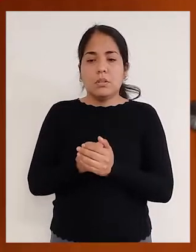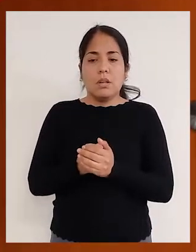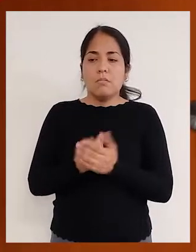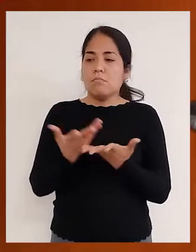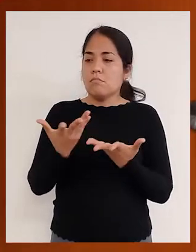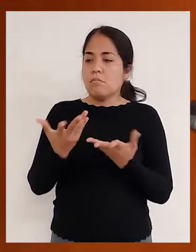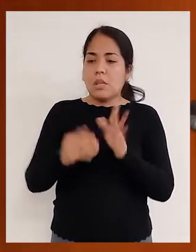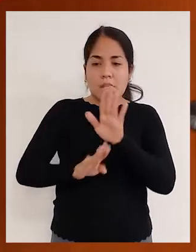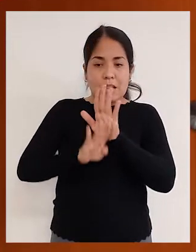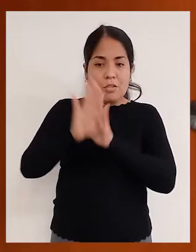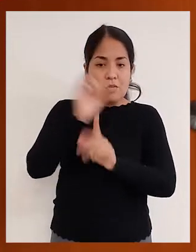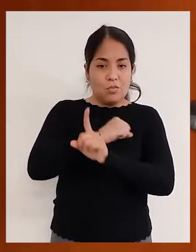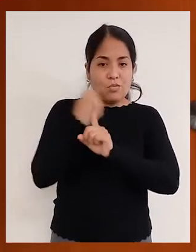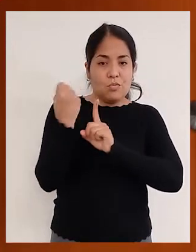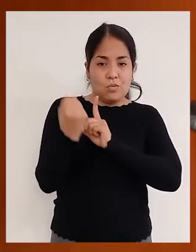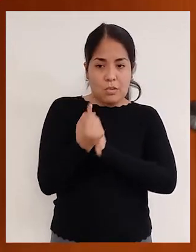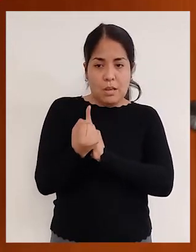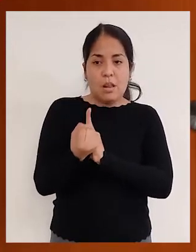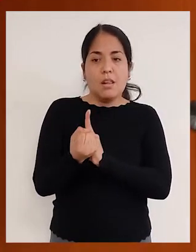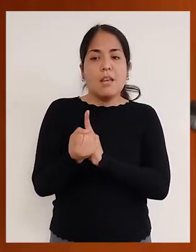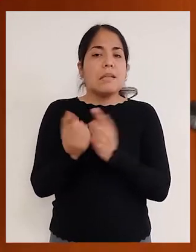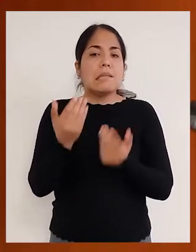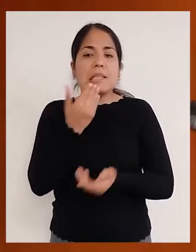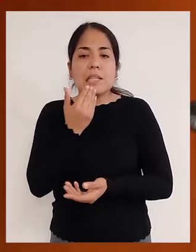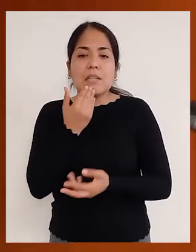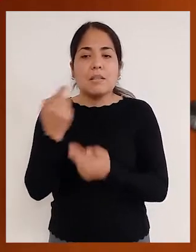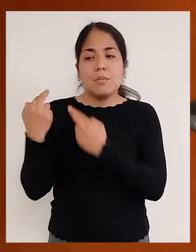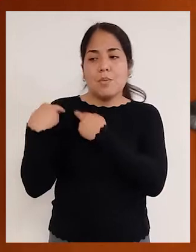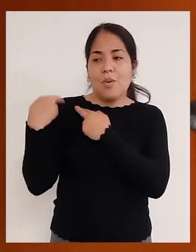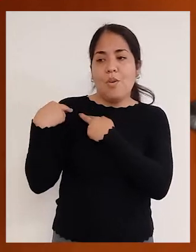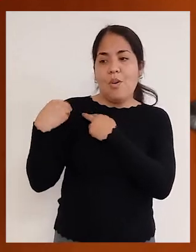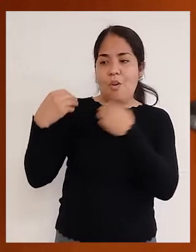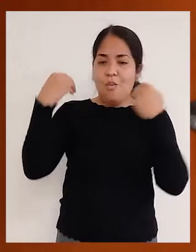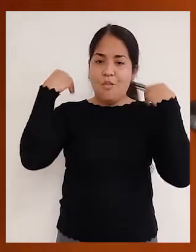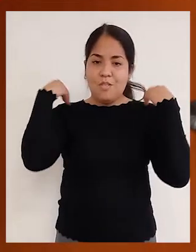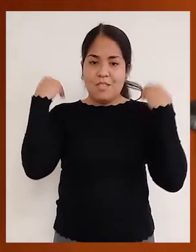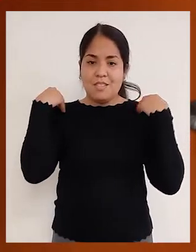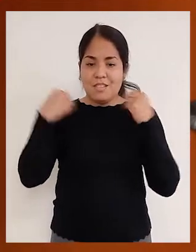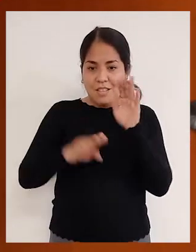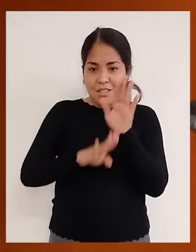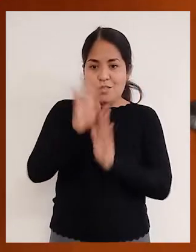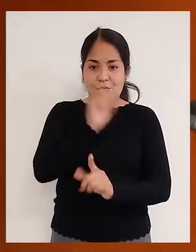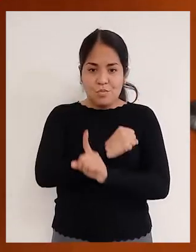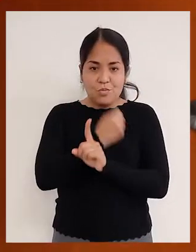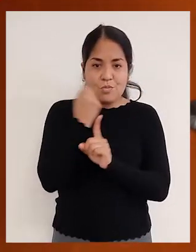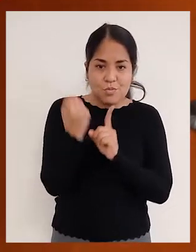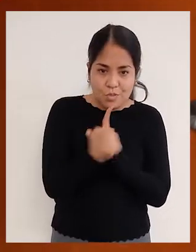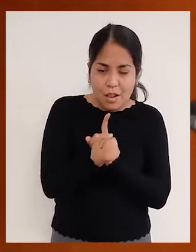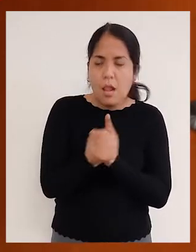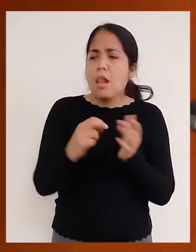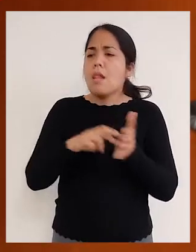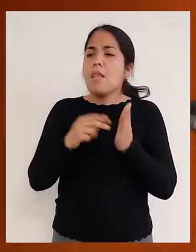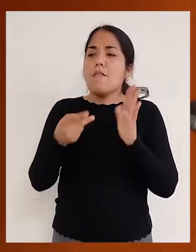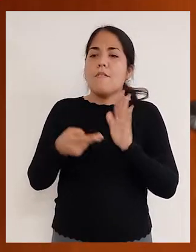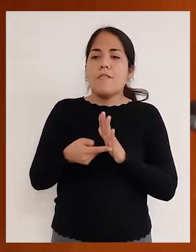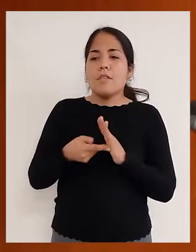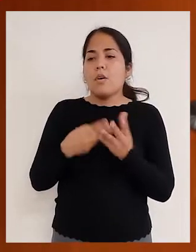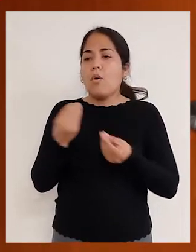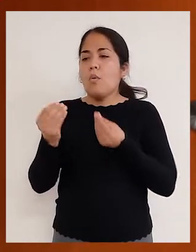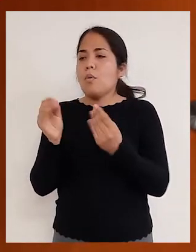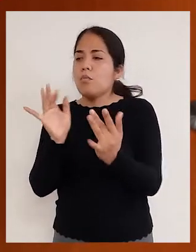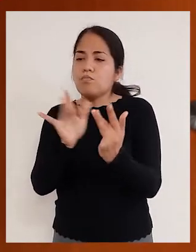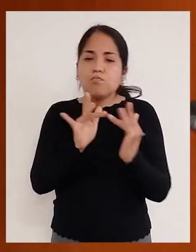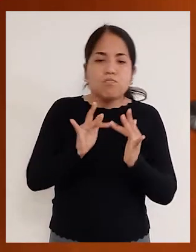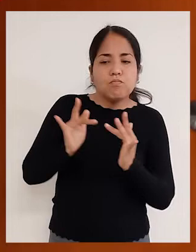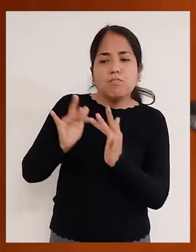componente de promoción y desarrollo social a cargo de la Dirección de Promoción y Desarrollo Social, donde damos a conocer, en primer lugar, cuál es